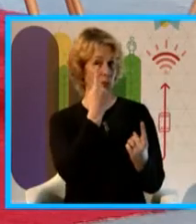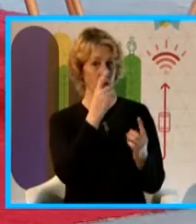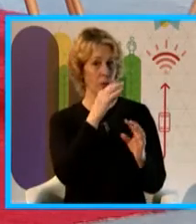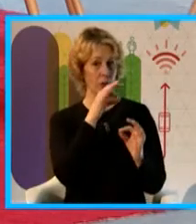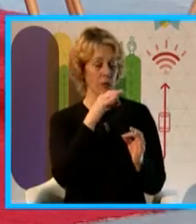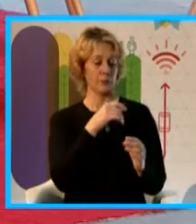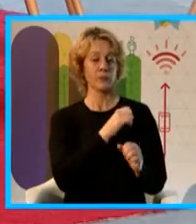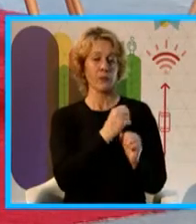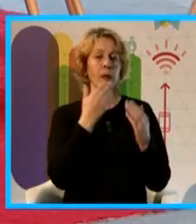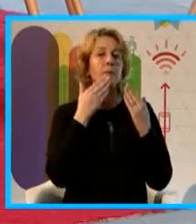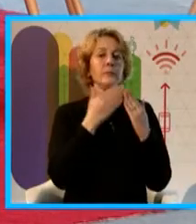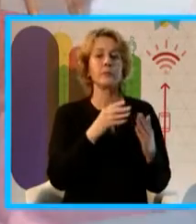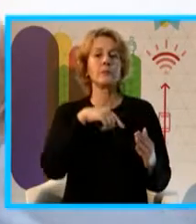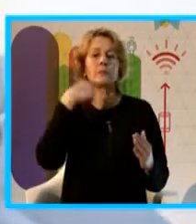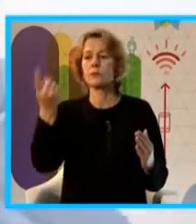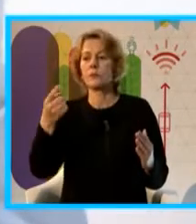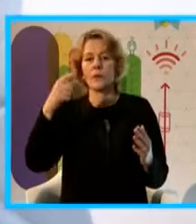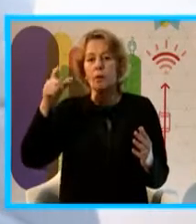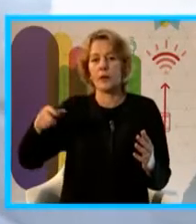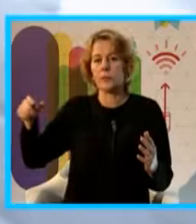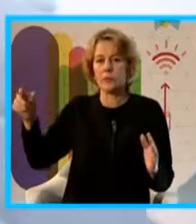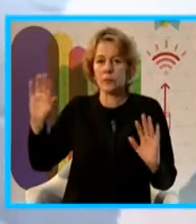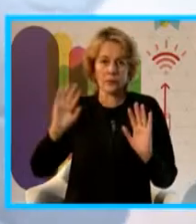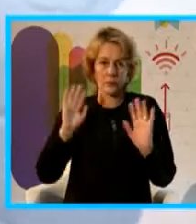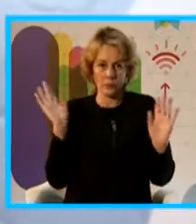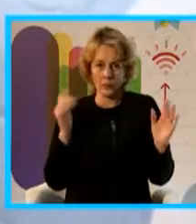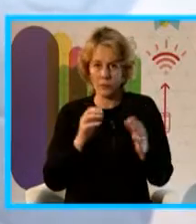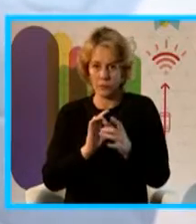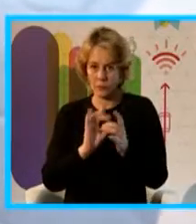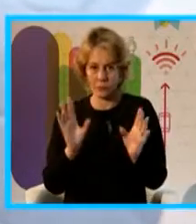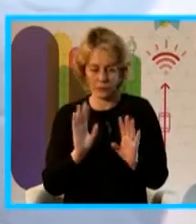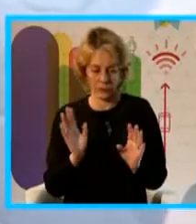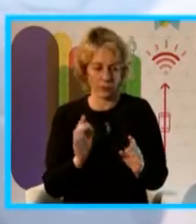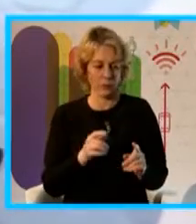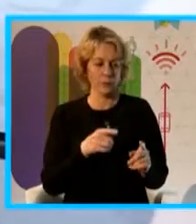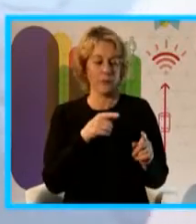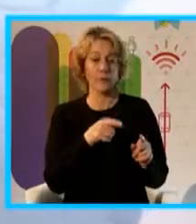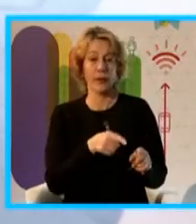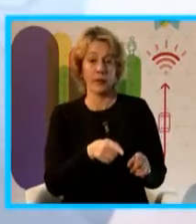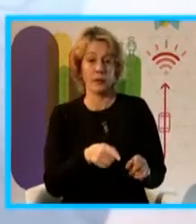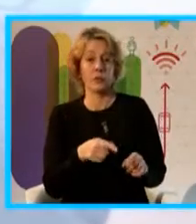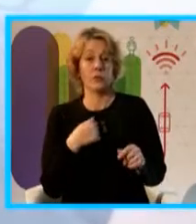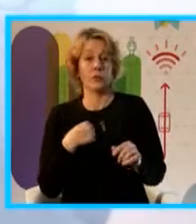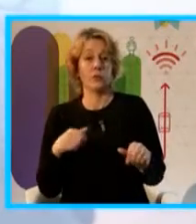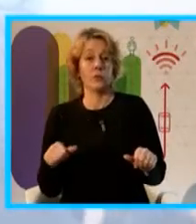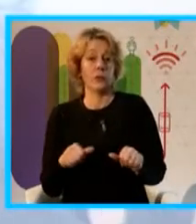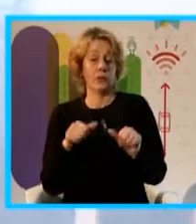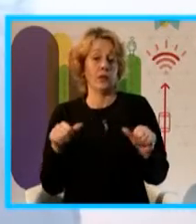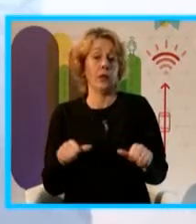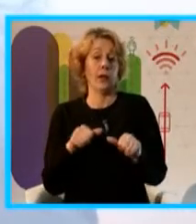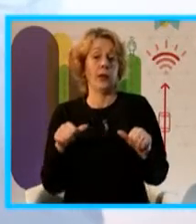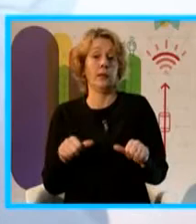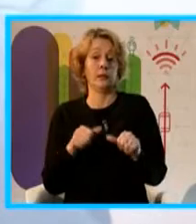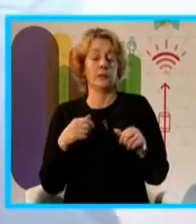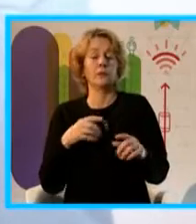posteriormente por el que necesite de esos datos para su exportación. Esto es lo que yo hago la